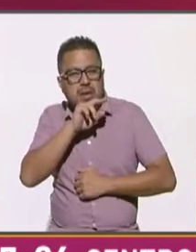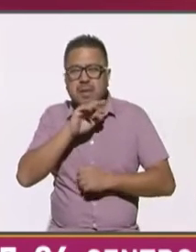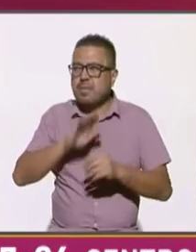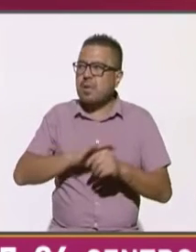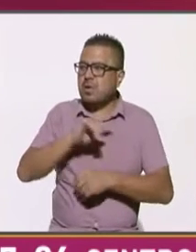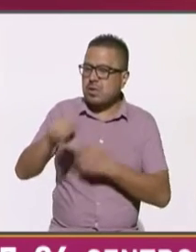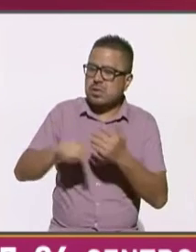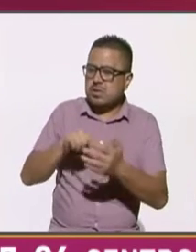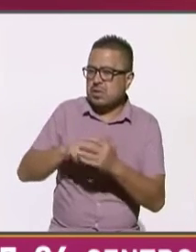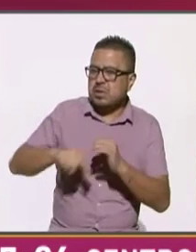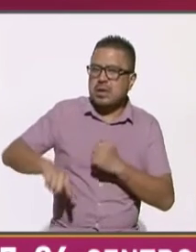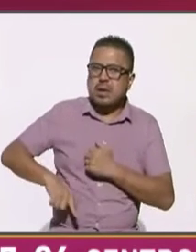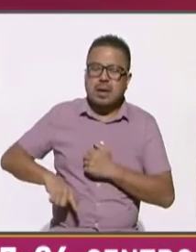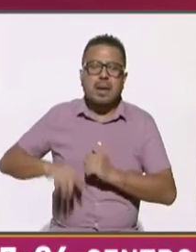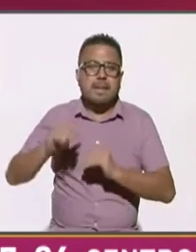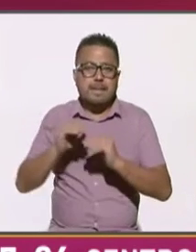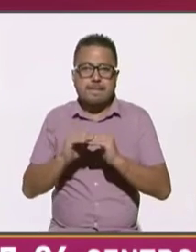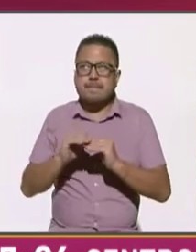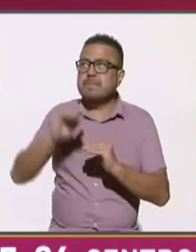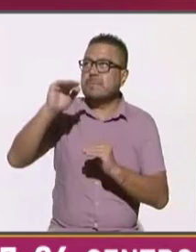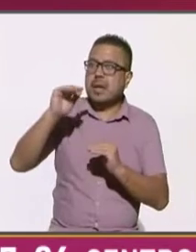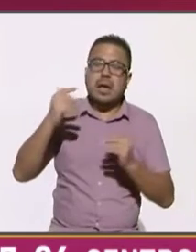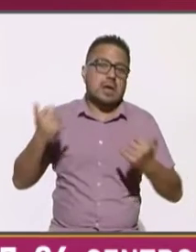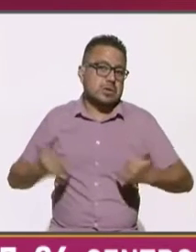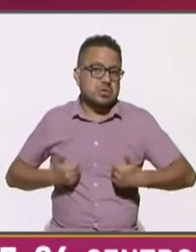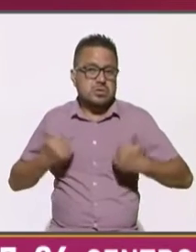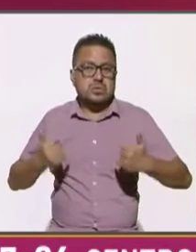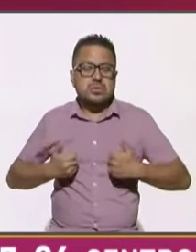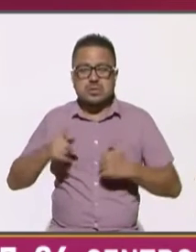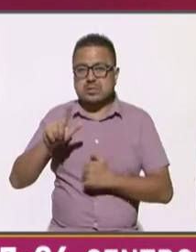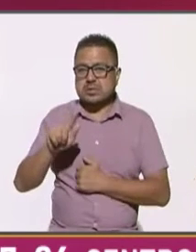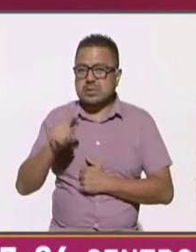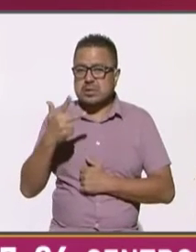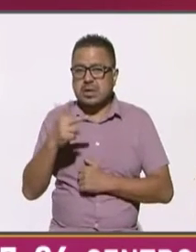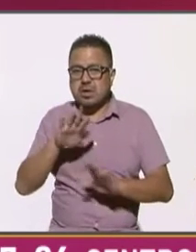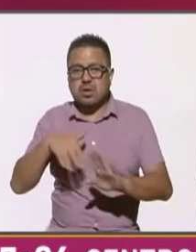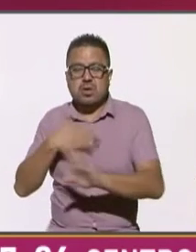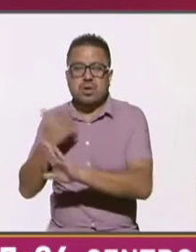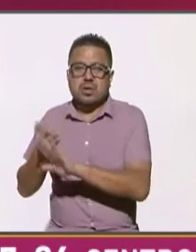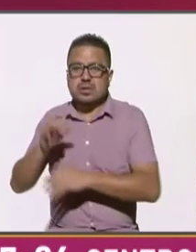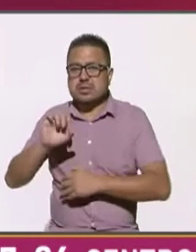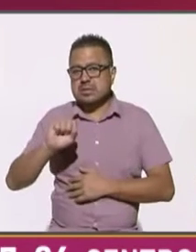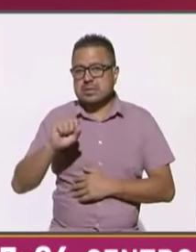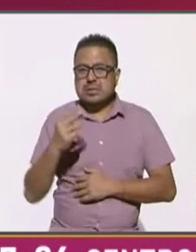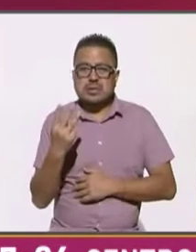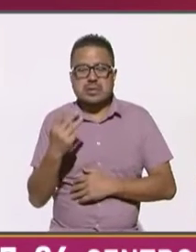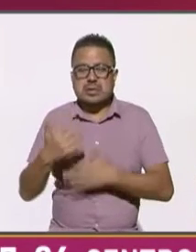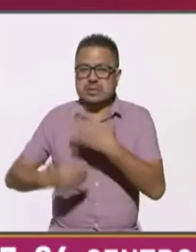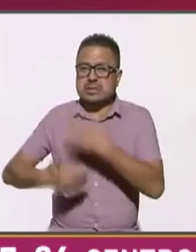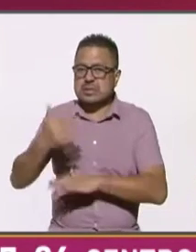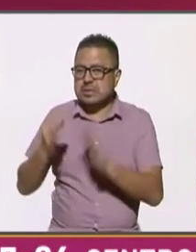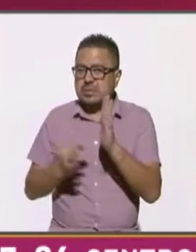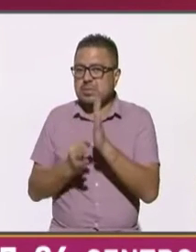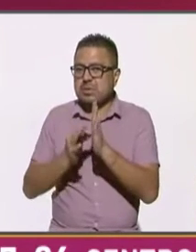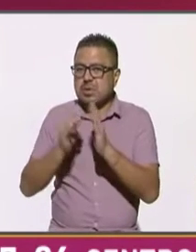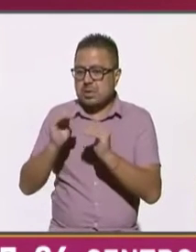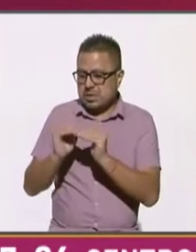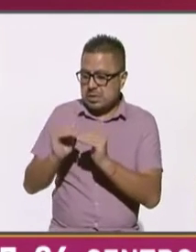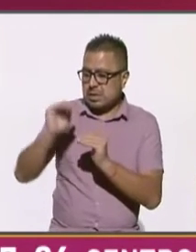públicos está muy por arriba de los jóvenes no 78 con 60 63 15 puntos arriba